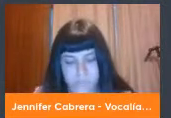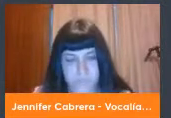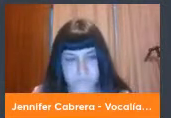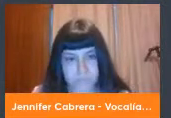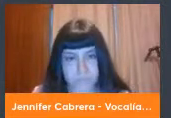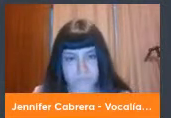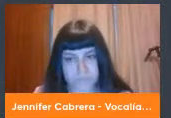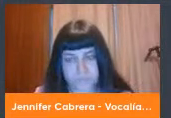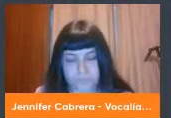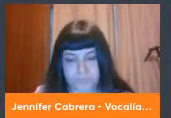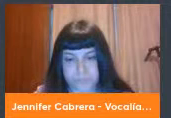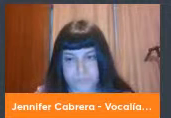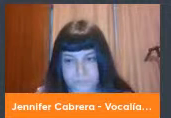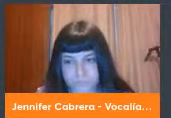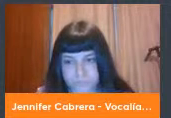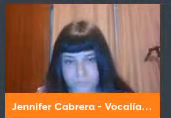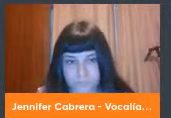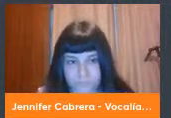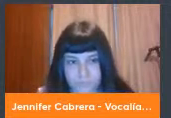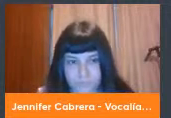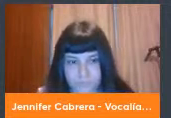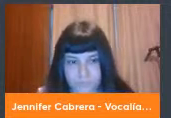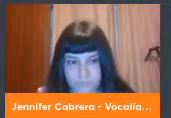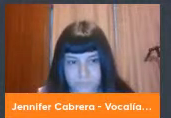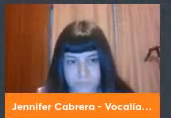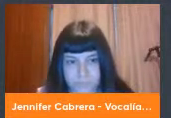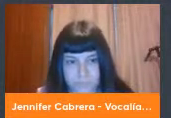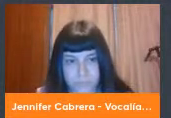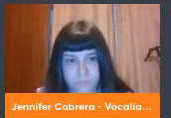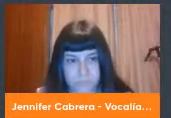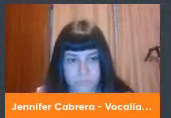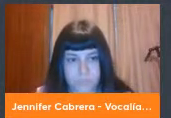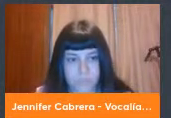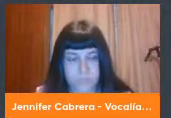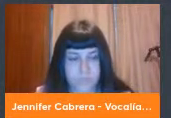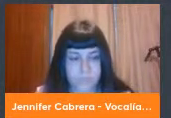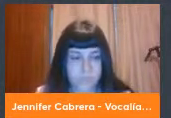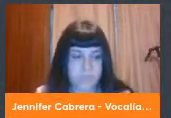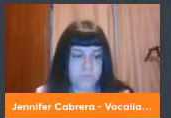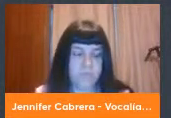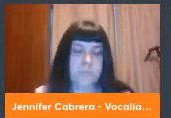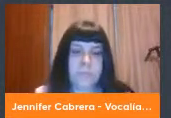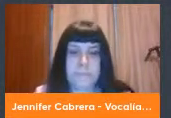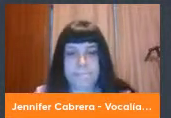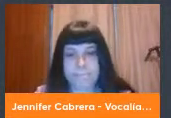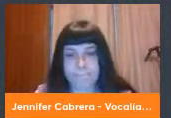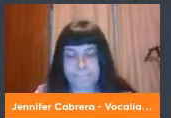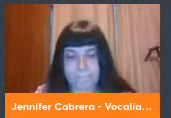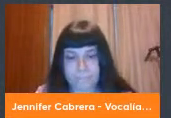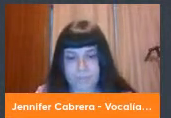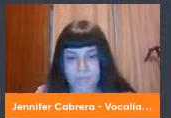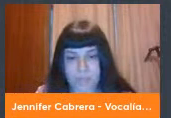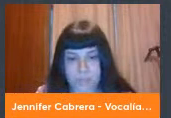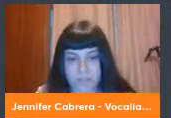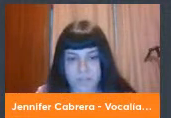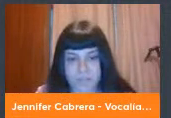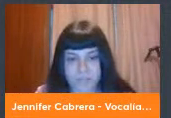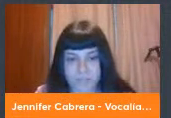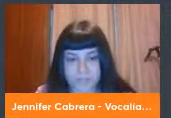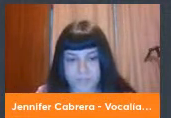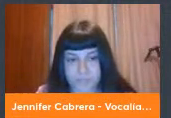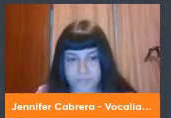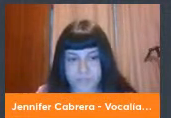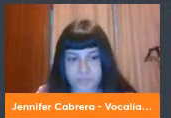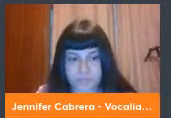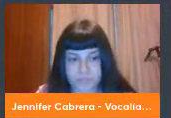evaluar nuestra calidad en estos cinco ámbitos. En la docencia de pregrado, docencia